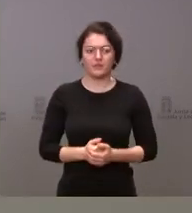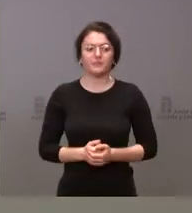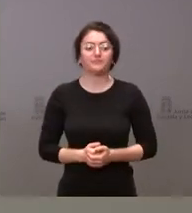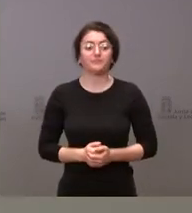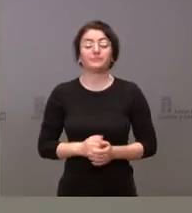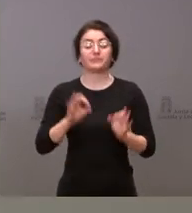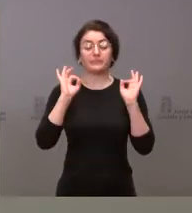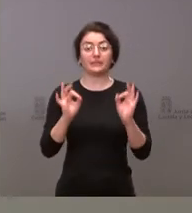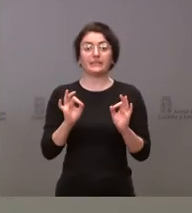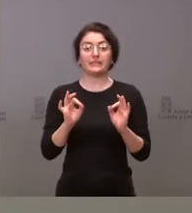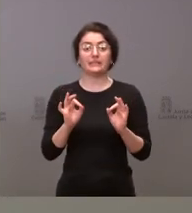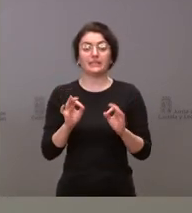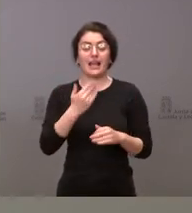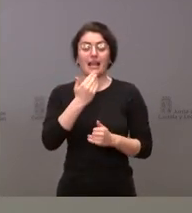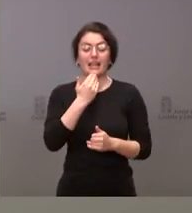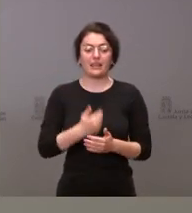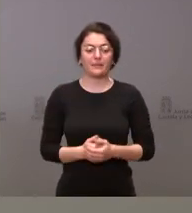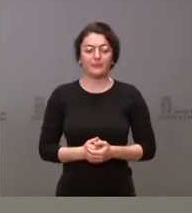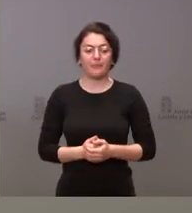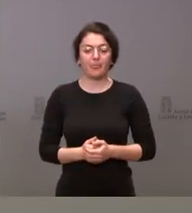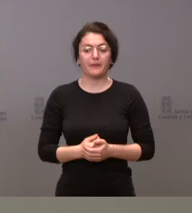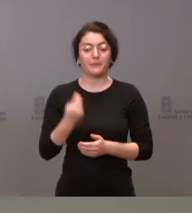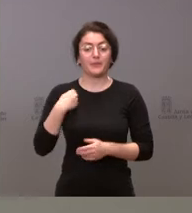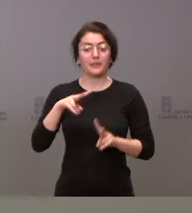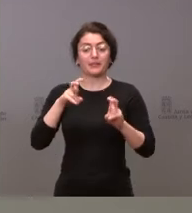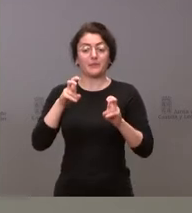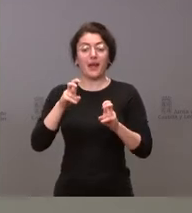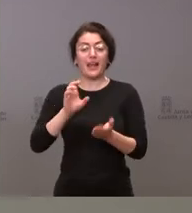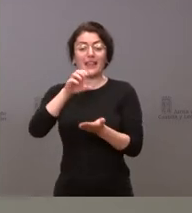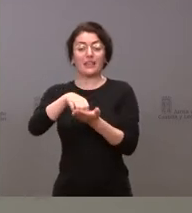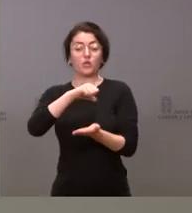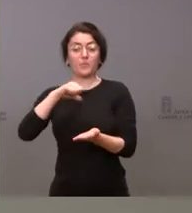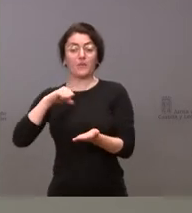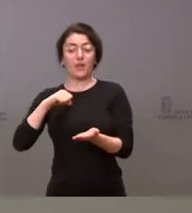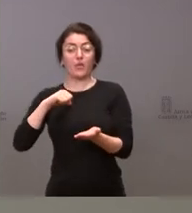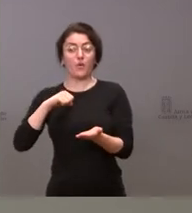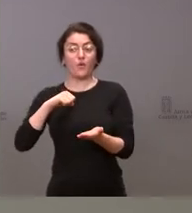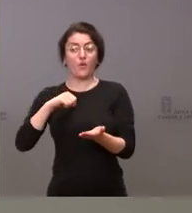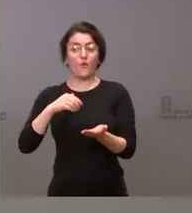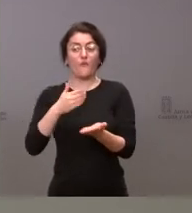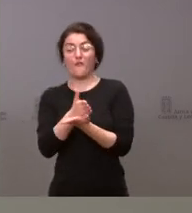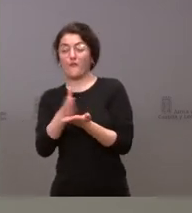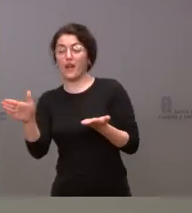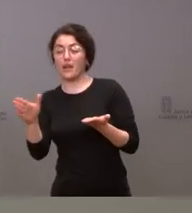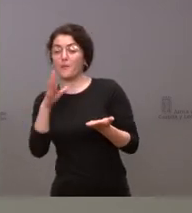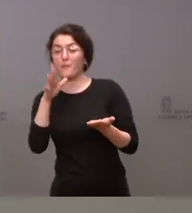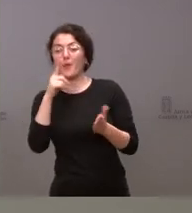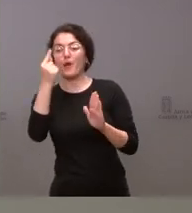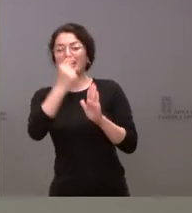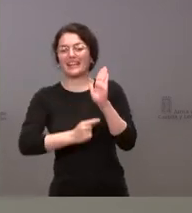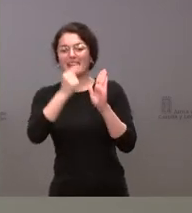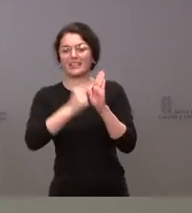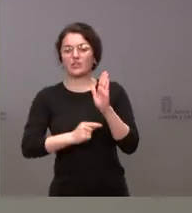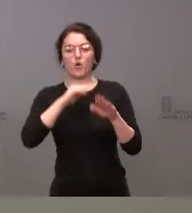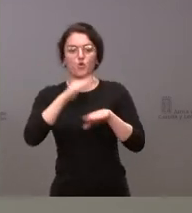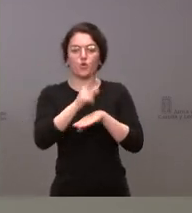Sí, sí, gracias. Respecto a los centros privados que se han quedado fuera, es porque no cumplían los requisitos de espacios de